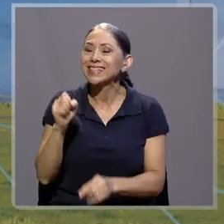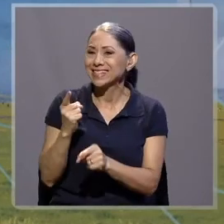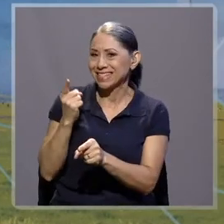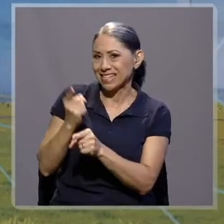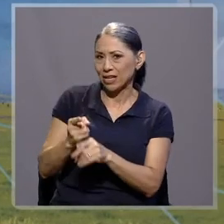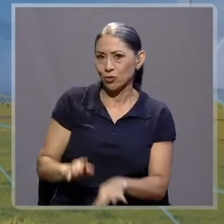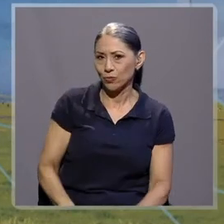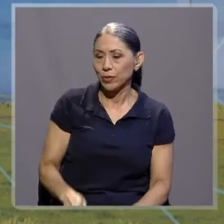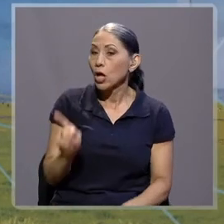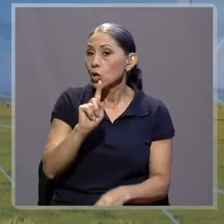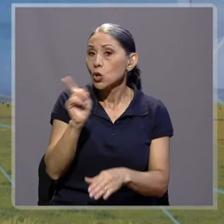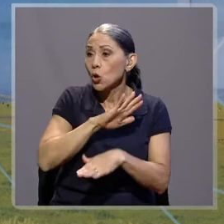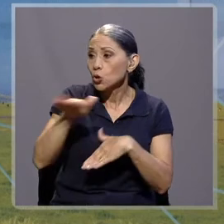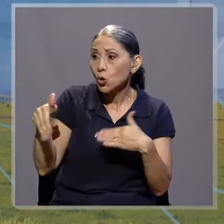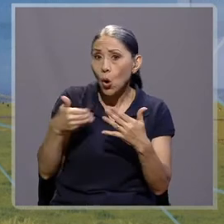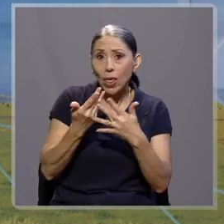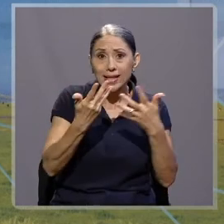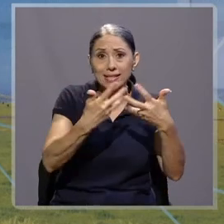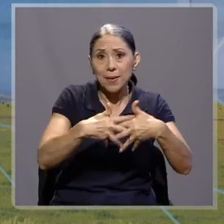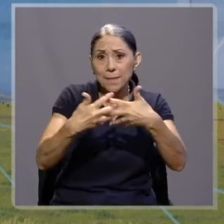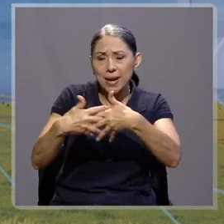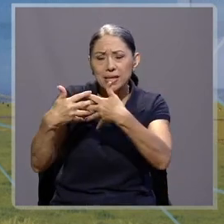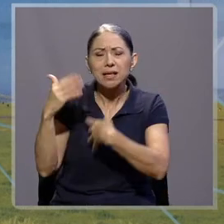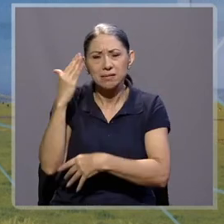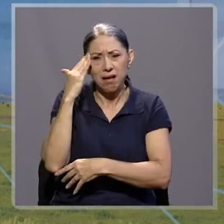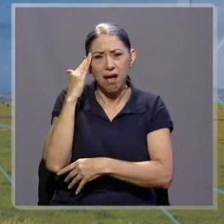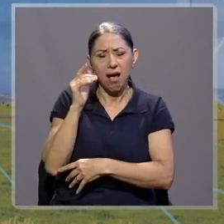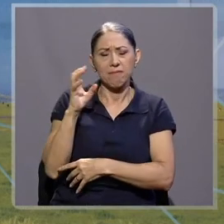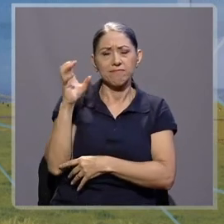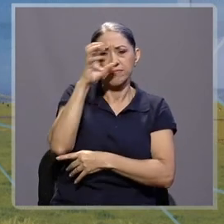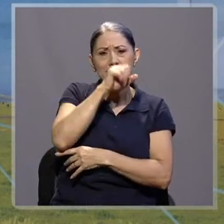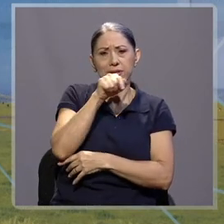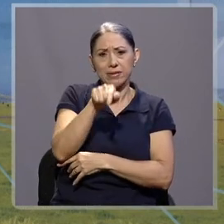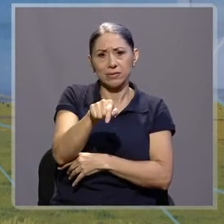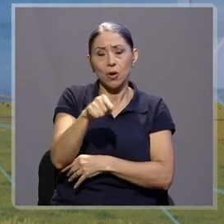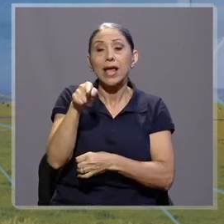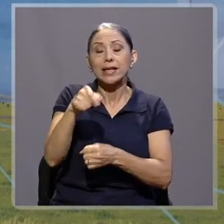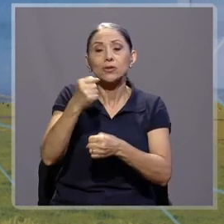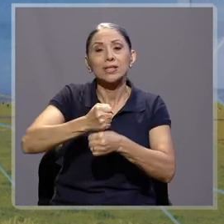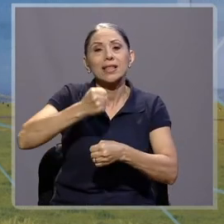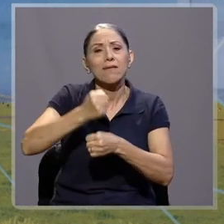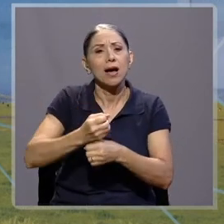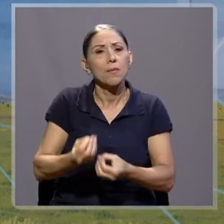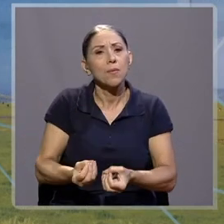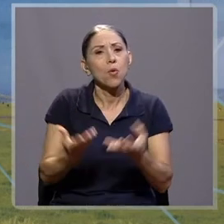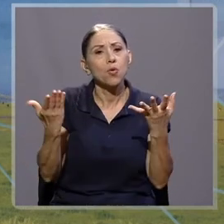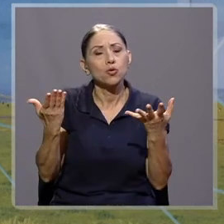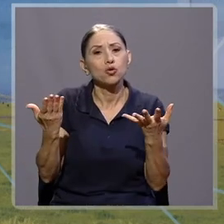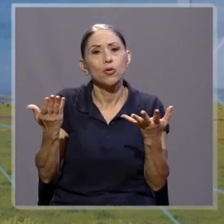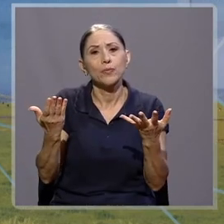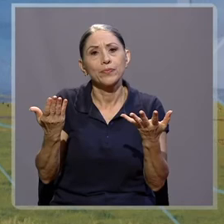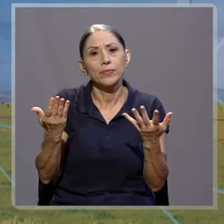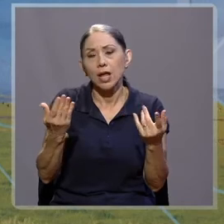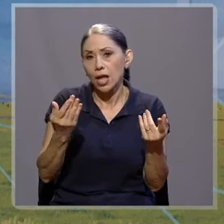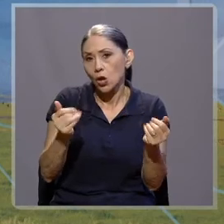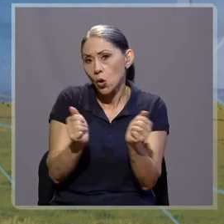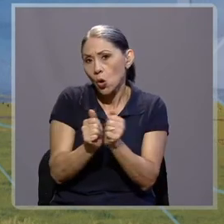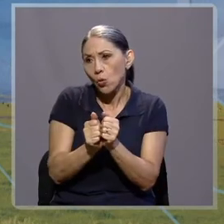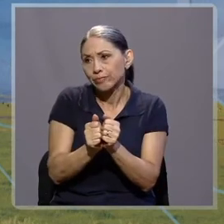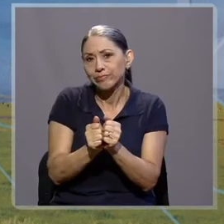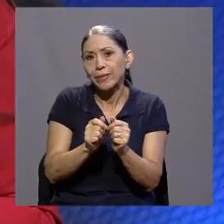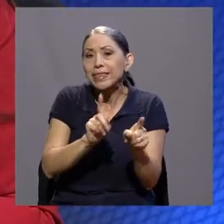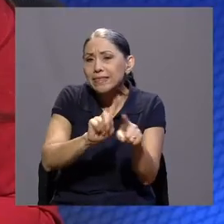empresas tienen como esta conciencia, ¿verdad? Porque eso se trabaja mucho desde a nivel de los tipos de liderazgo que pueda tener la